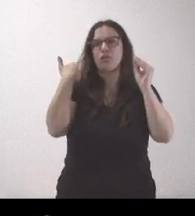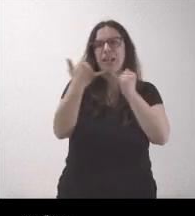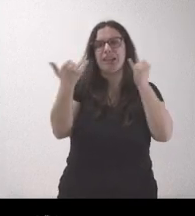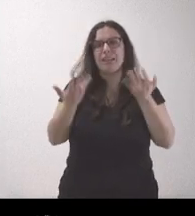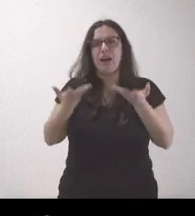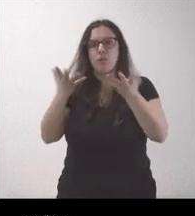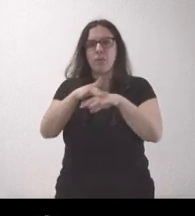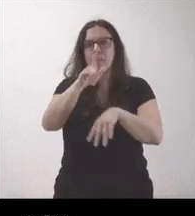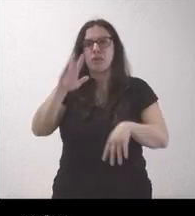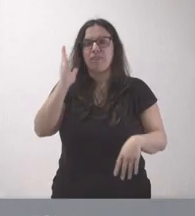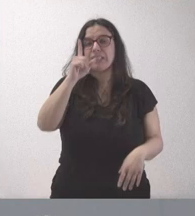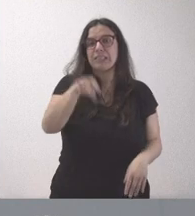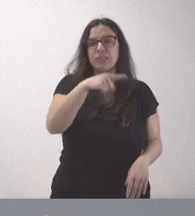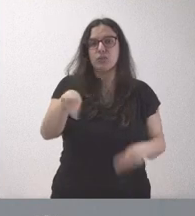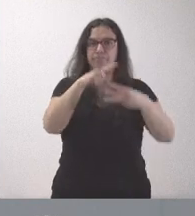afectados?